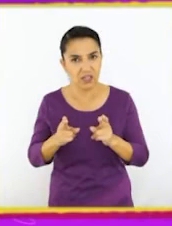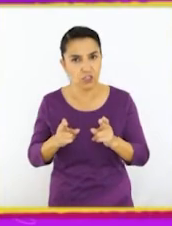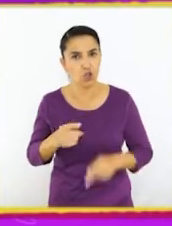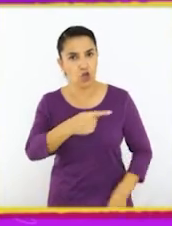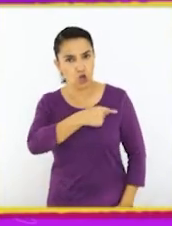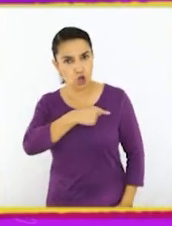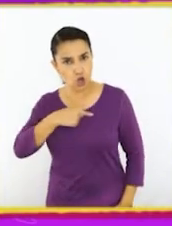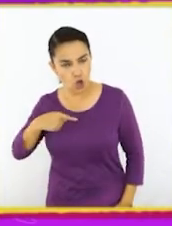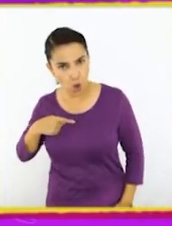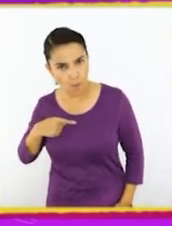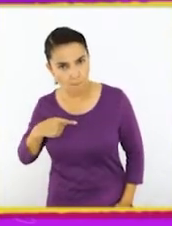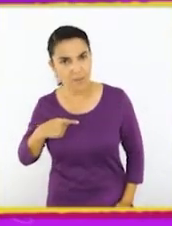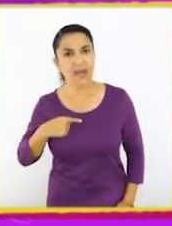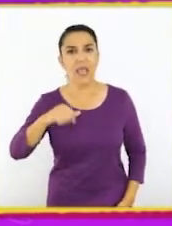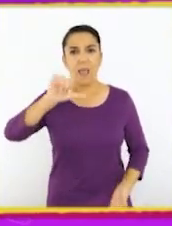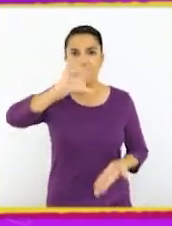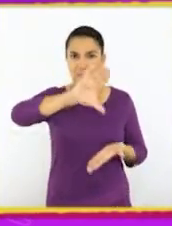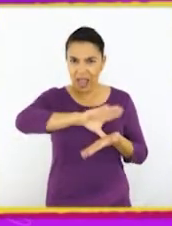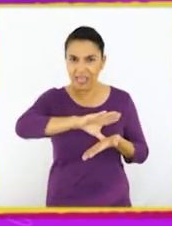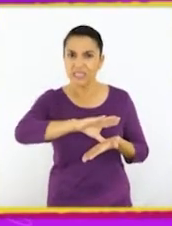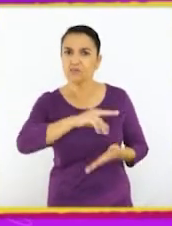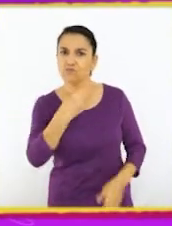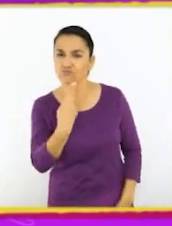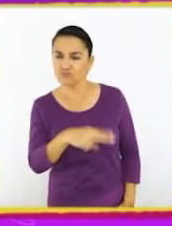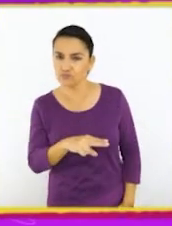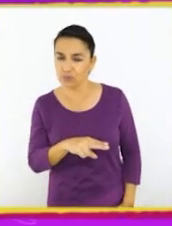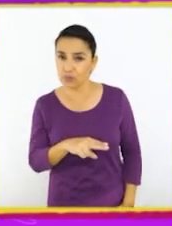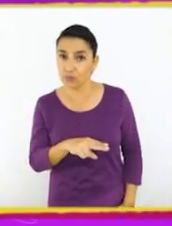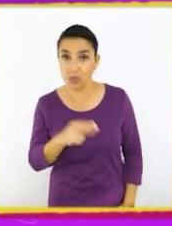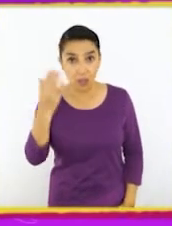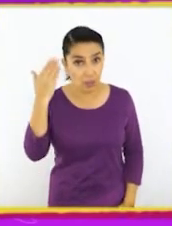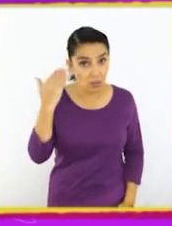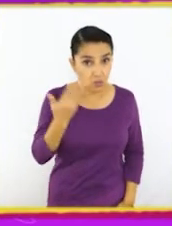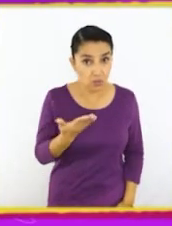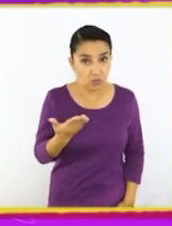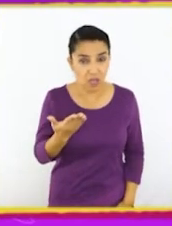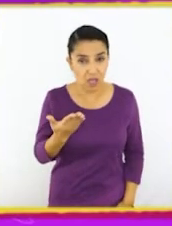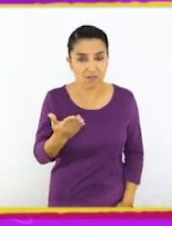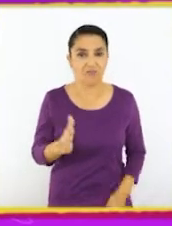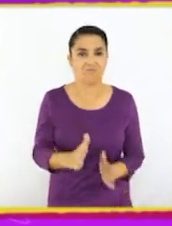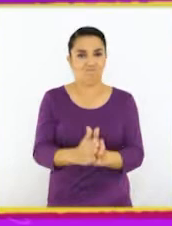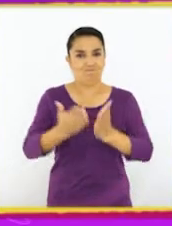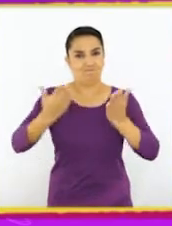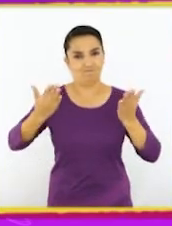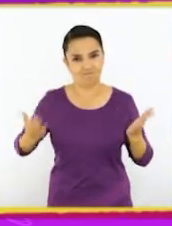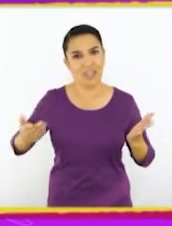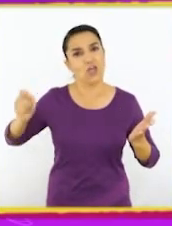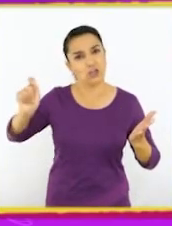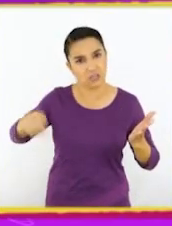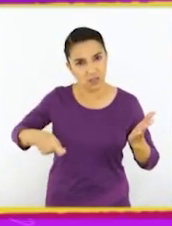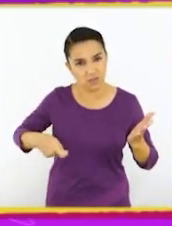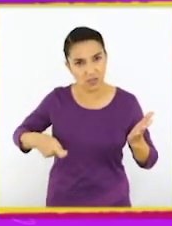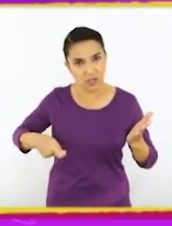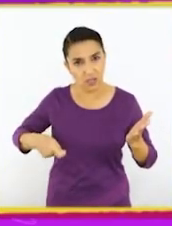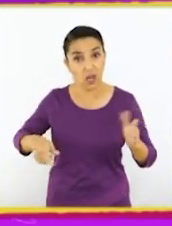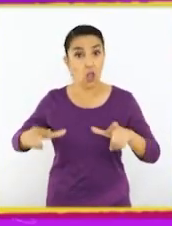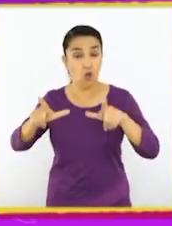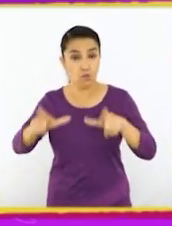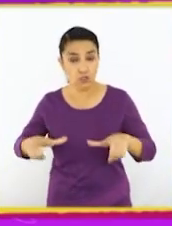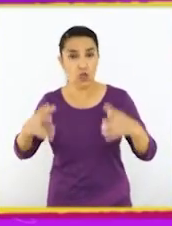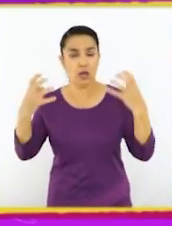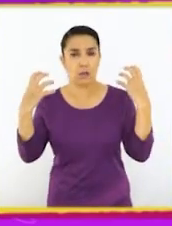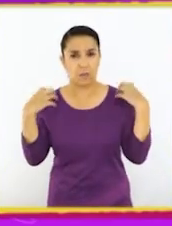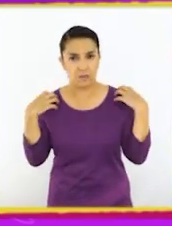un nombre o una nacionalidad? Puede ser que no todos lo sepan, pero es el registro civil. Una oficina